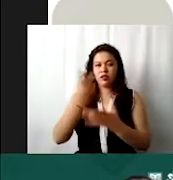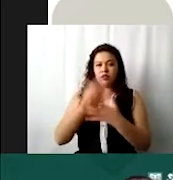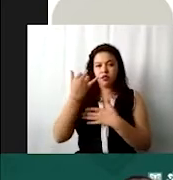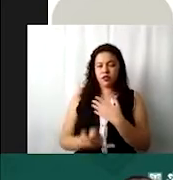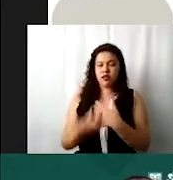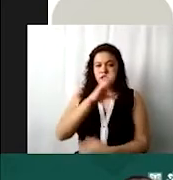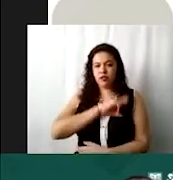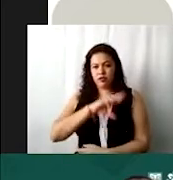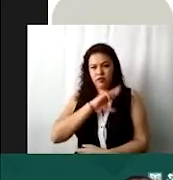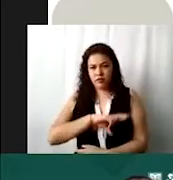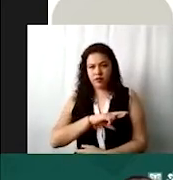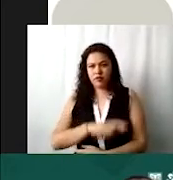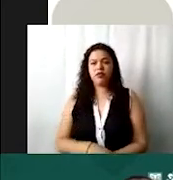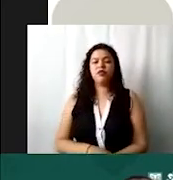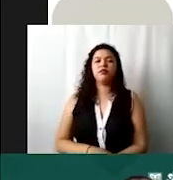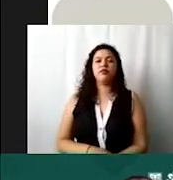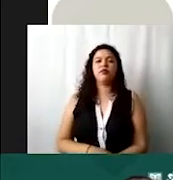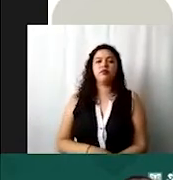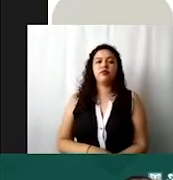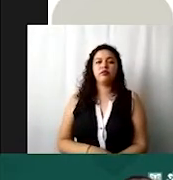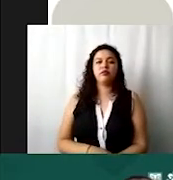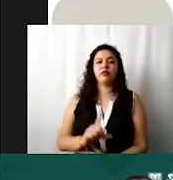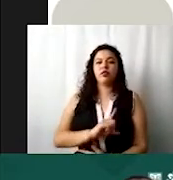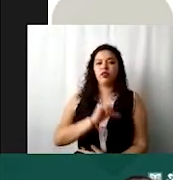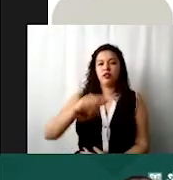rentas. Y dan guardar.